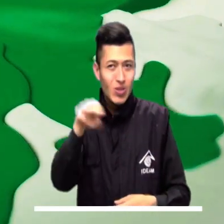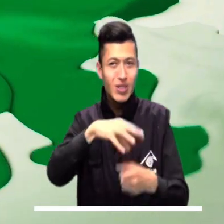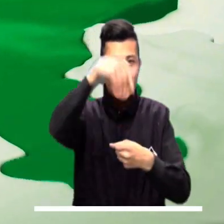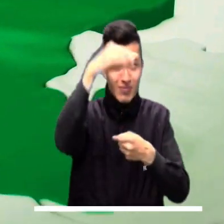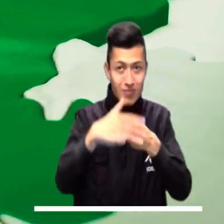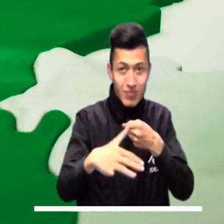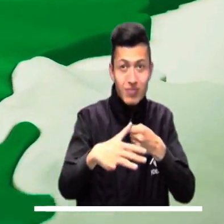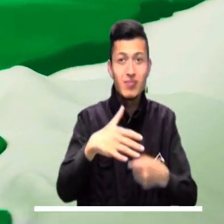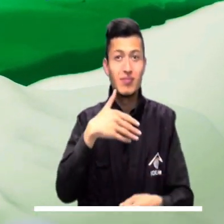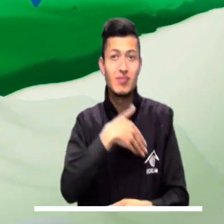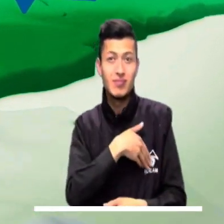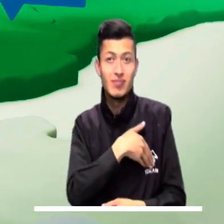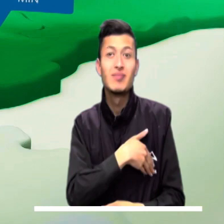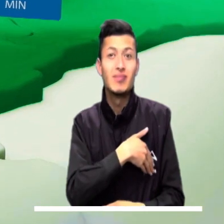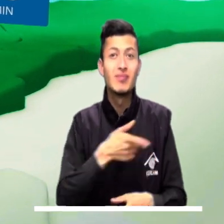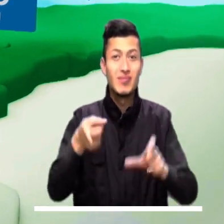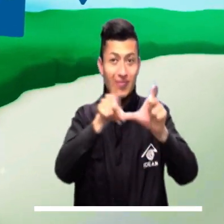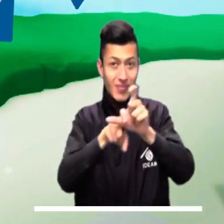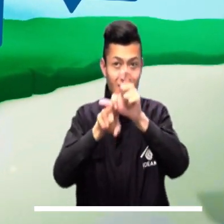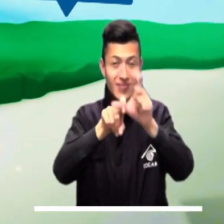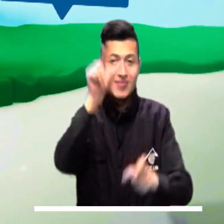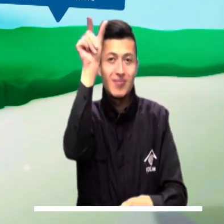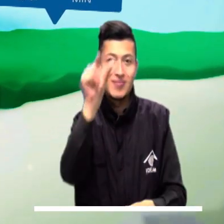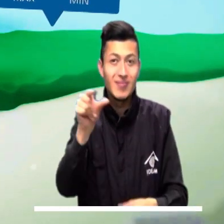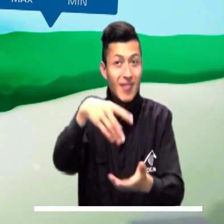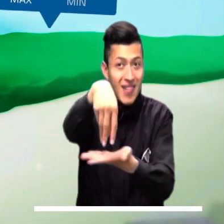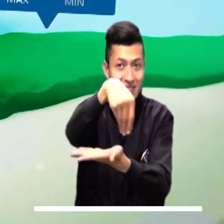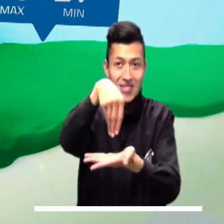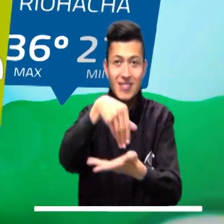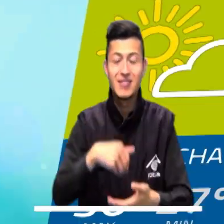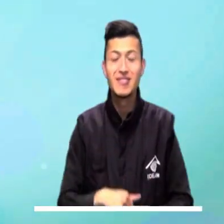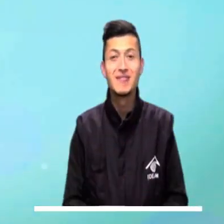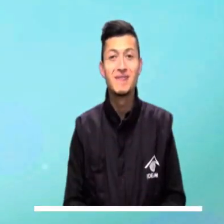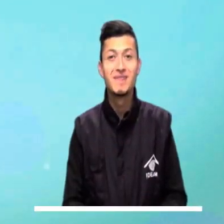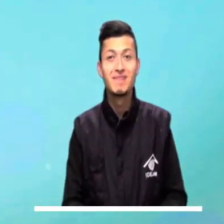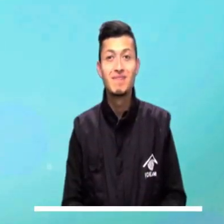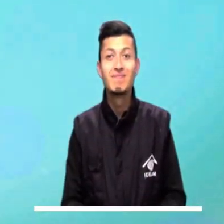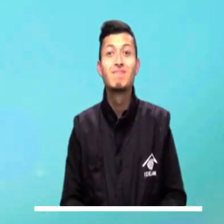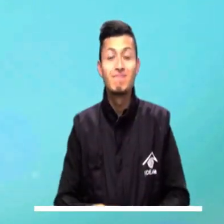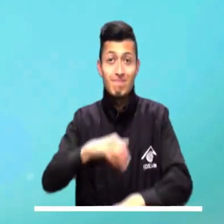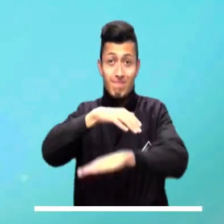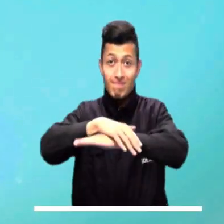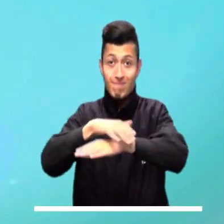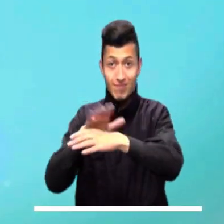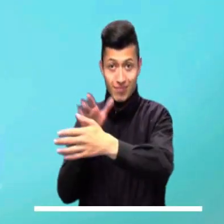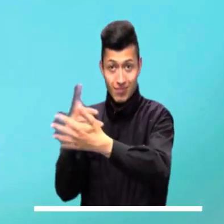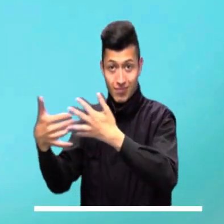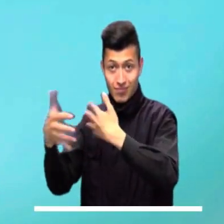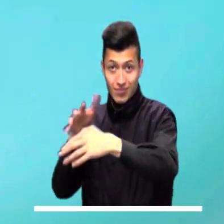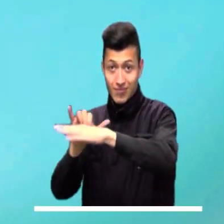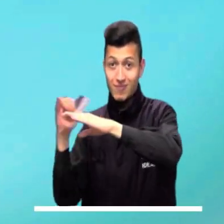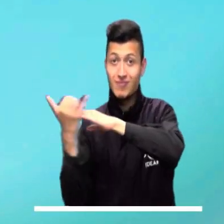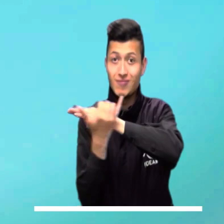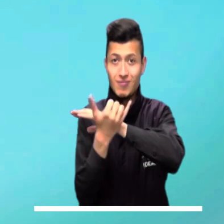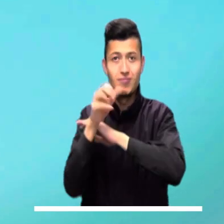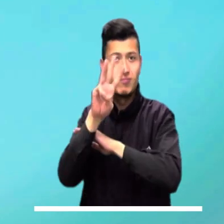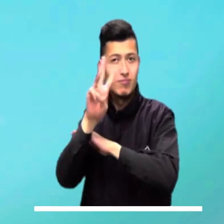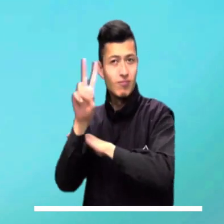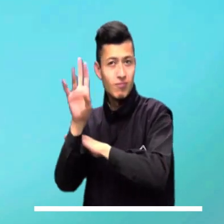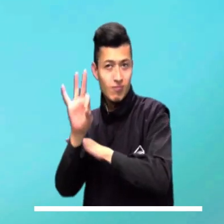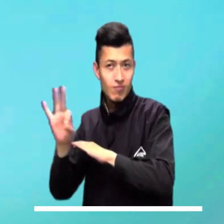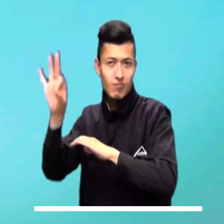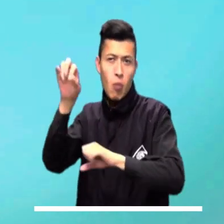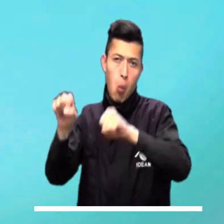Magdalena, Bolívar, Atlántico, La Guajira y Cesar. Con 32 grados podría presentarse la tarde en el Archipiélago Nacional,